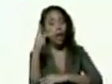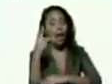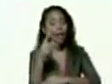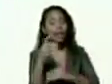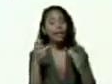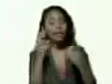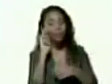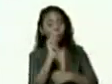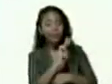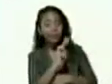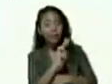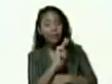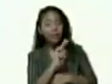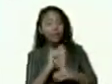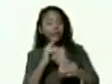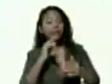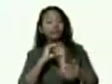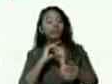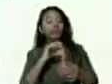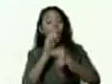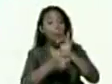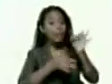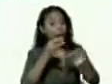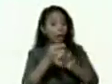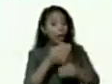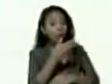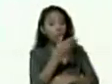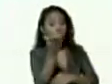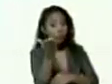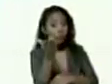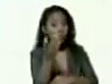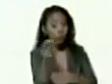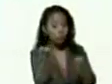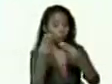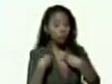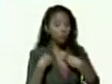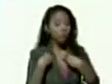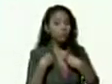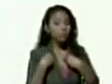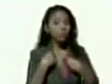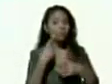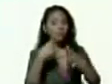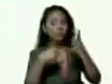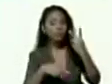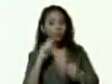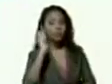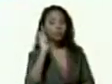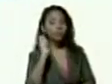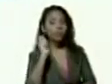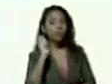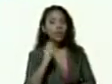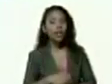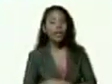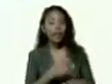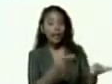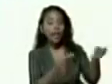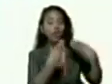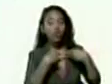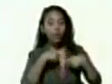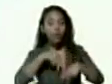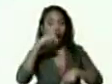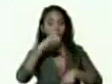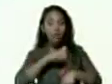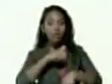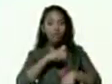significarle mi comandante que usted nos dio varias tareas al partido una de ellas que nos dio este año que el